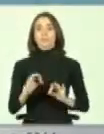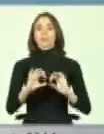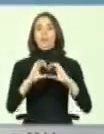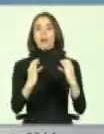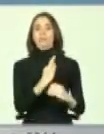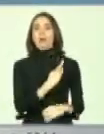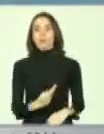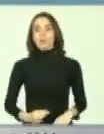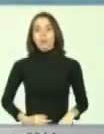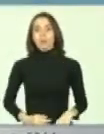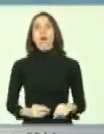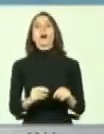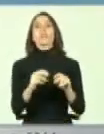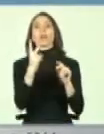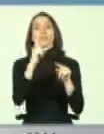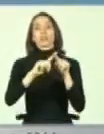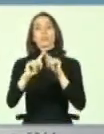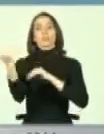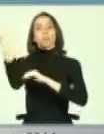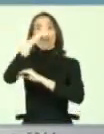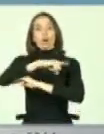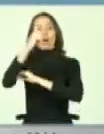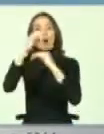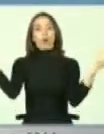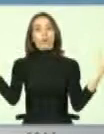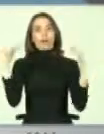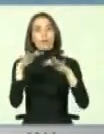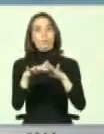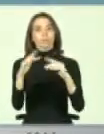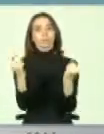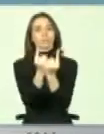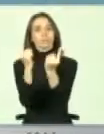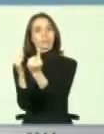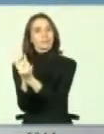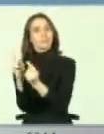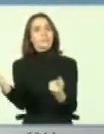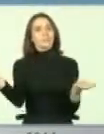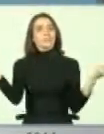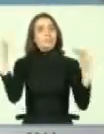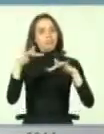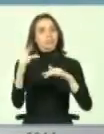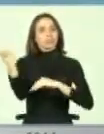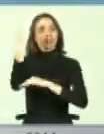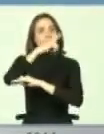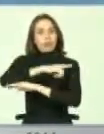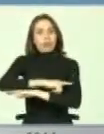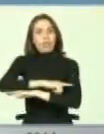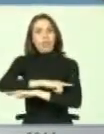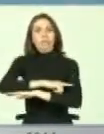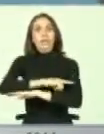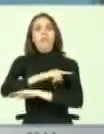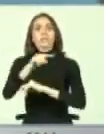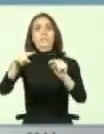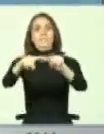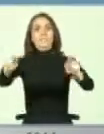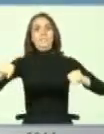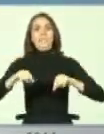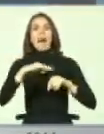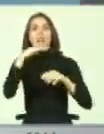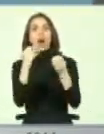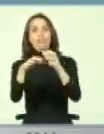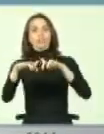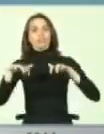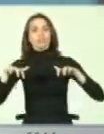organizamos a lo menos dos jornadas, muy importantes, una jornada que llenamos completamente el salón plenario